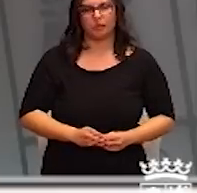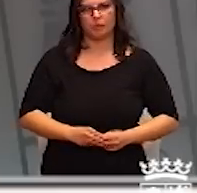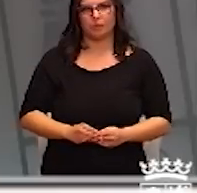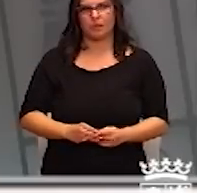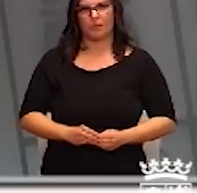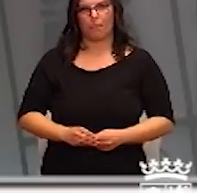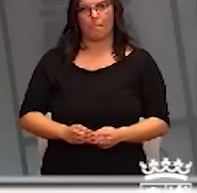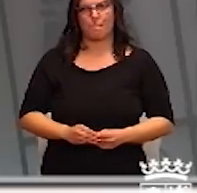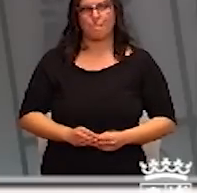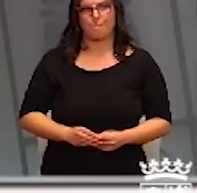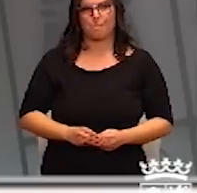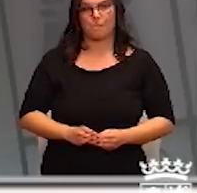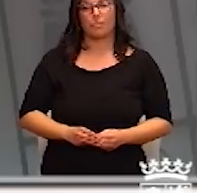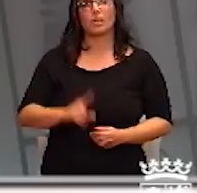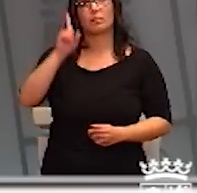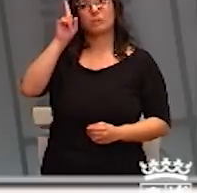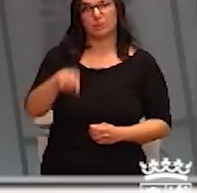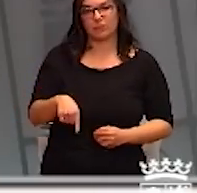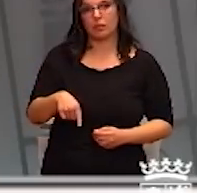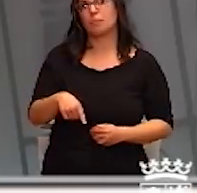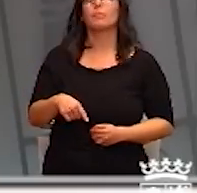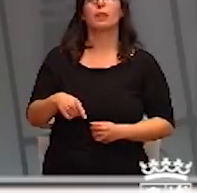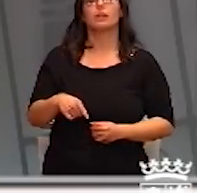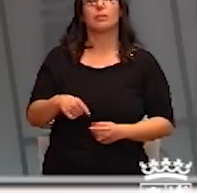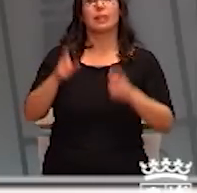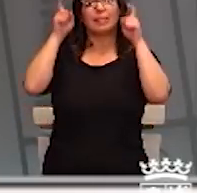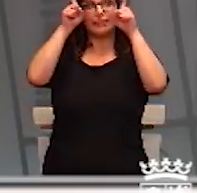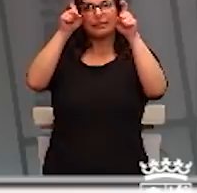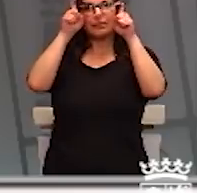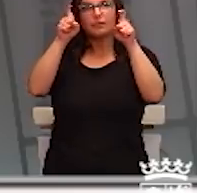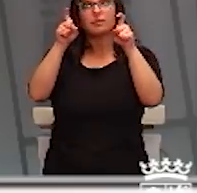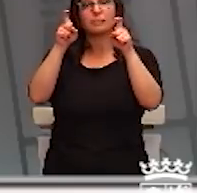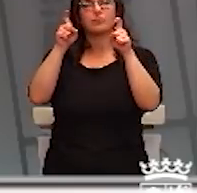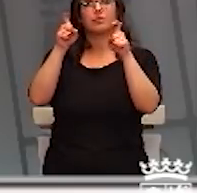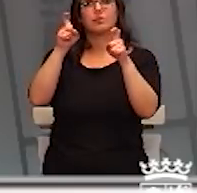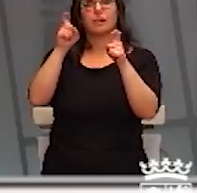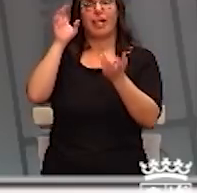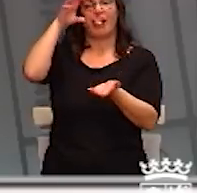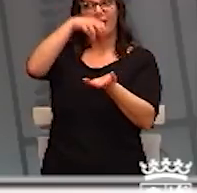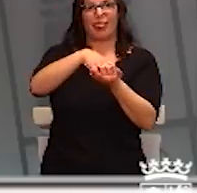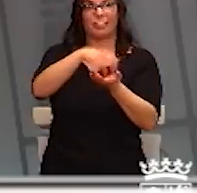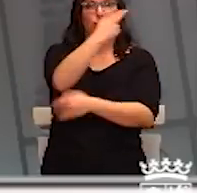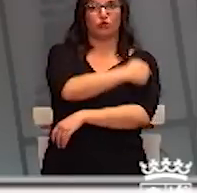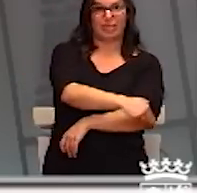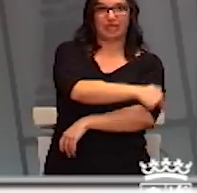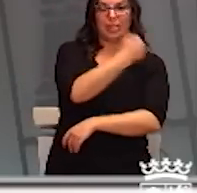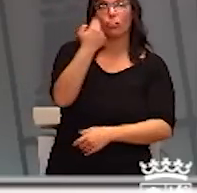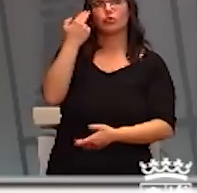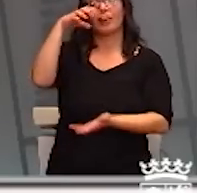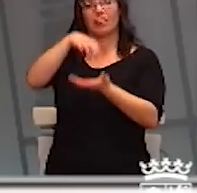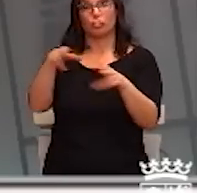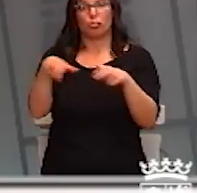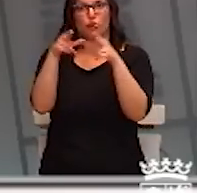Y vamos a suspender también las prácticas docentes en los centros sanitarios y sociosanitarios de estudiantes de ciclos de formación